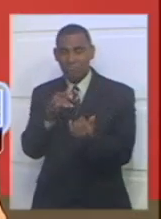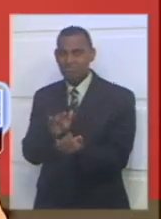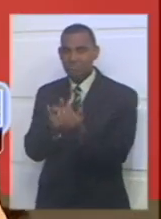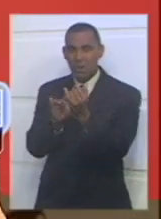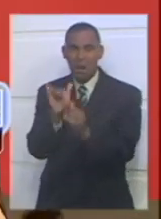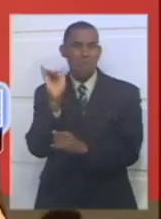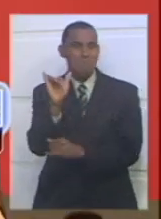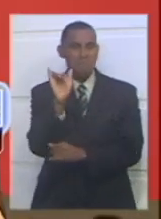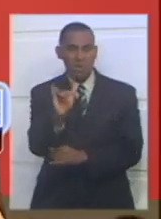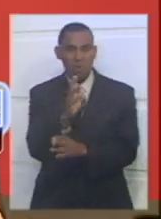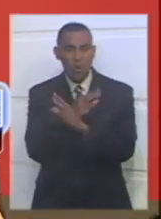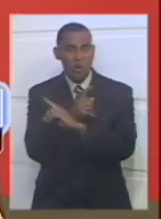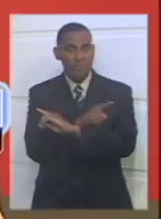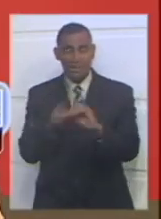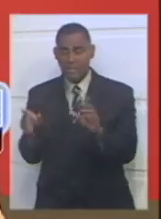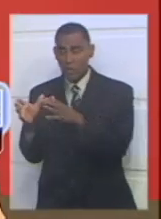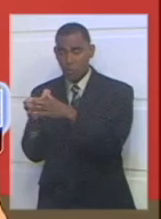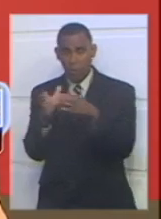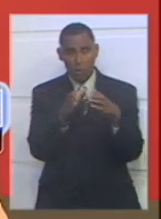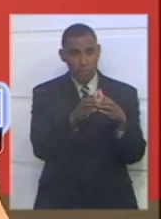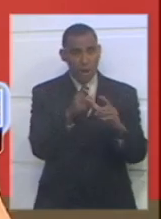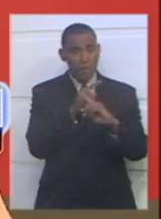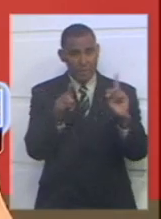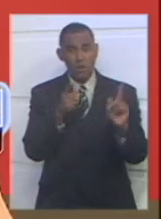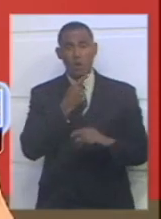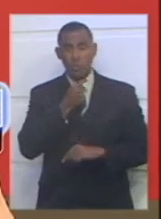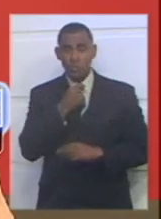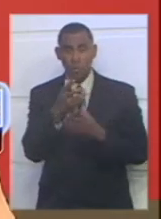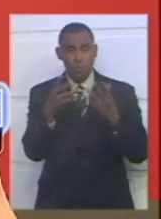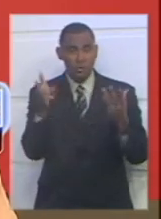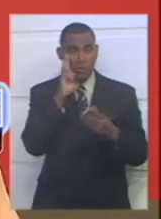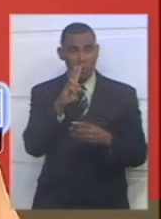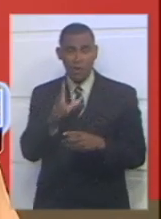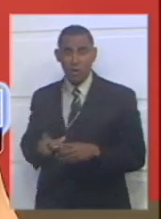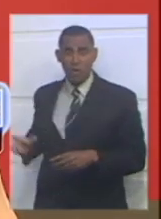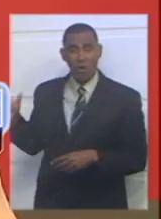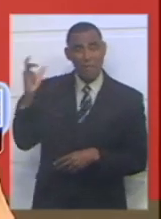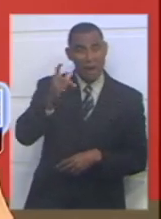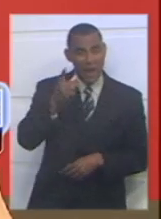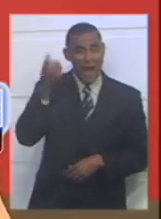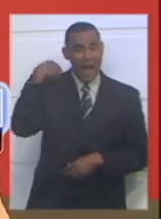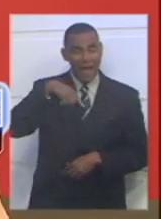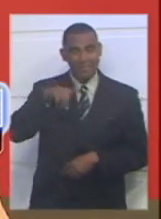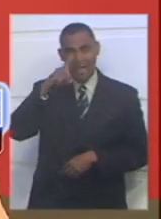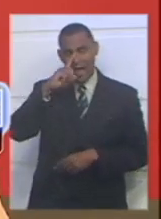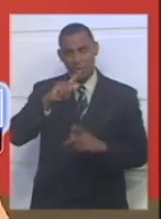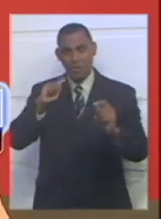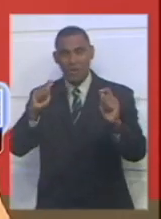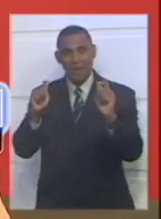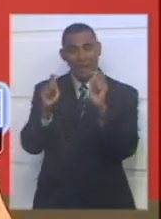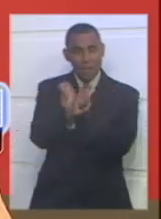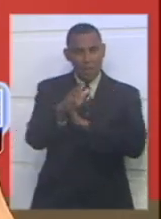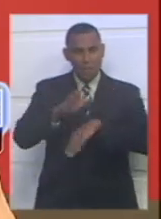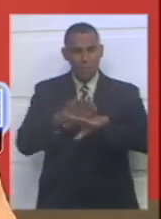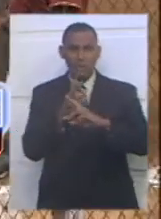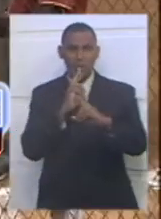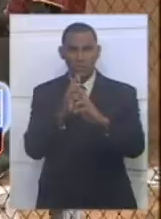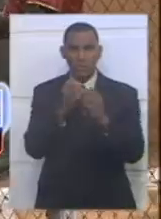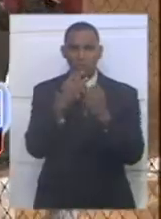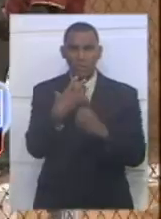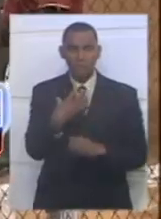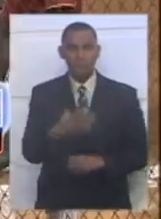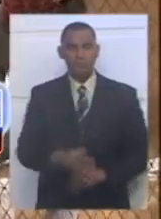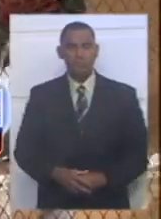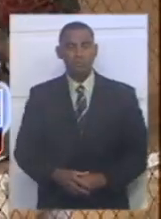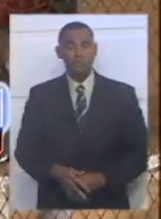mismo esbol, son equipos diferentes, pero la verdad que me gustó bastante verle pichar al equipo donde yo estaba el año pasado y el resultado fue positivo que fue lo bueno.